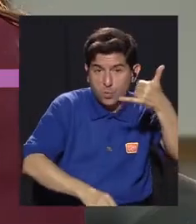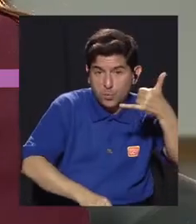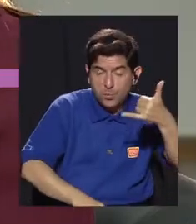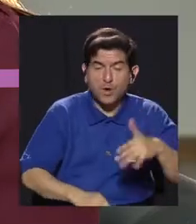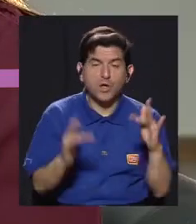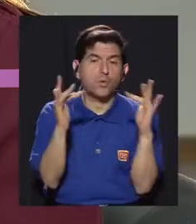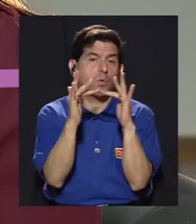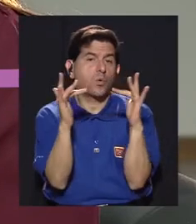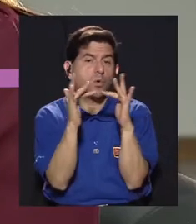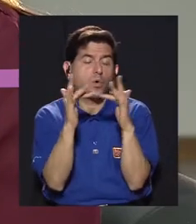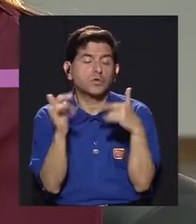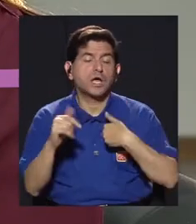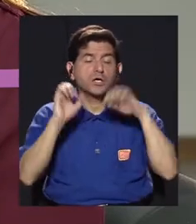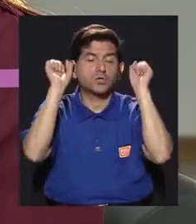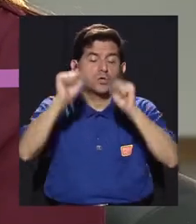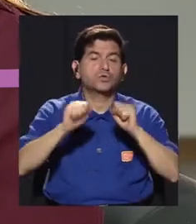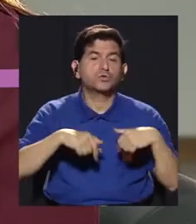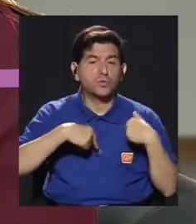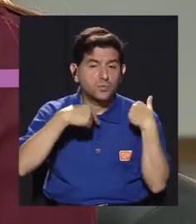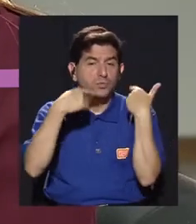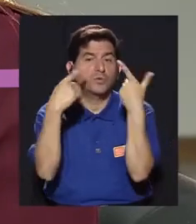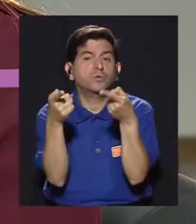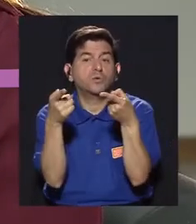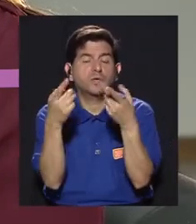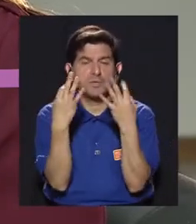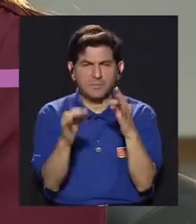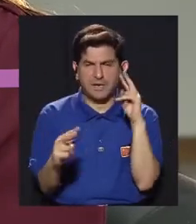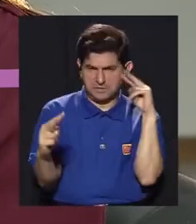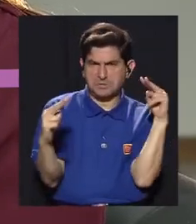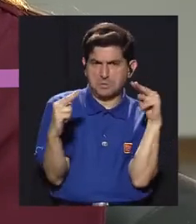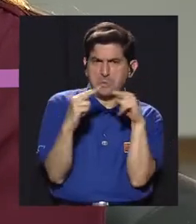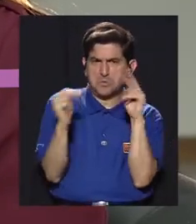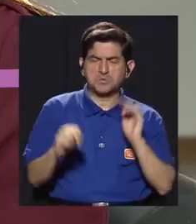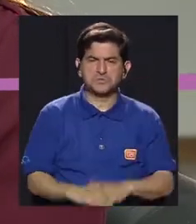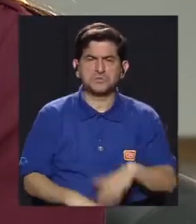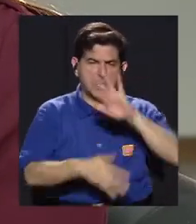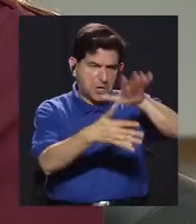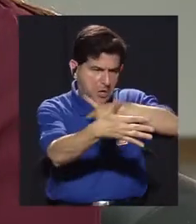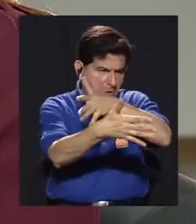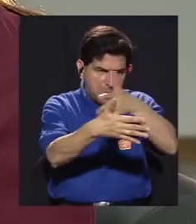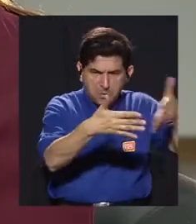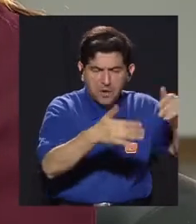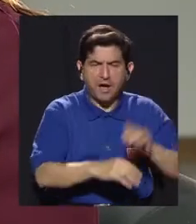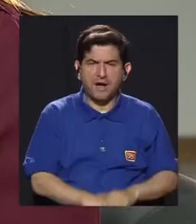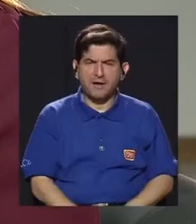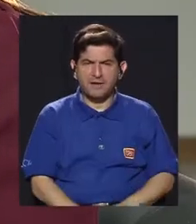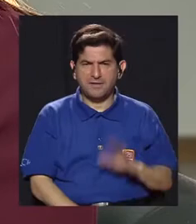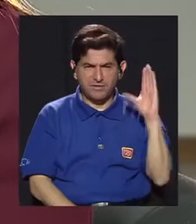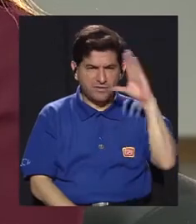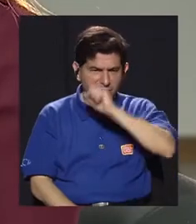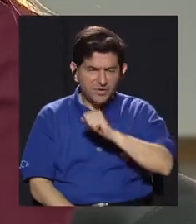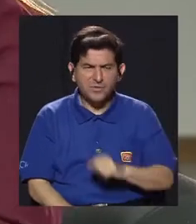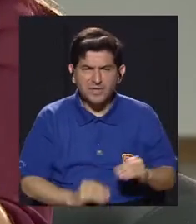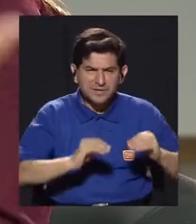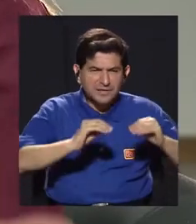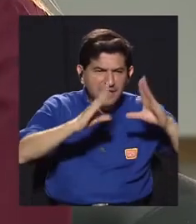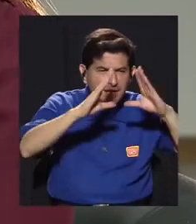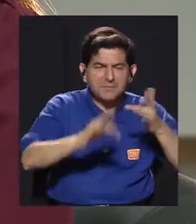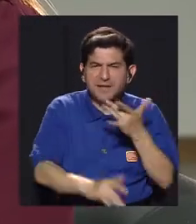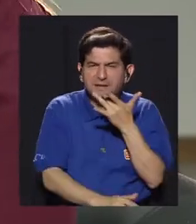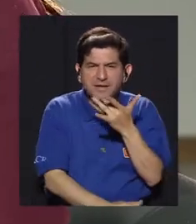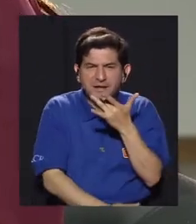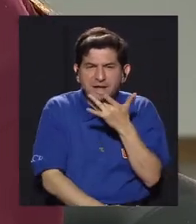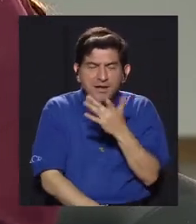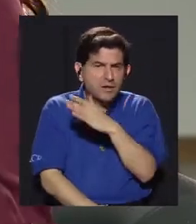número de teléfono, contacto, donde yo pueda acercarme para conocer incluso los horarios porque veo que como que es más en la